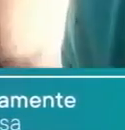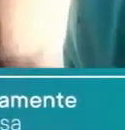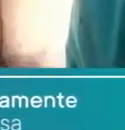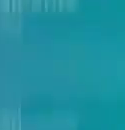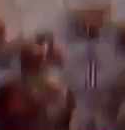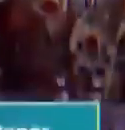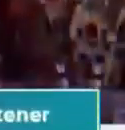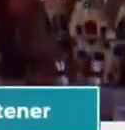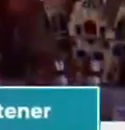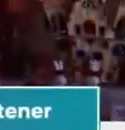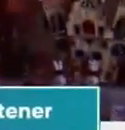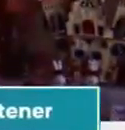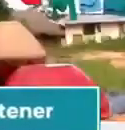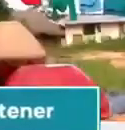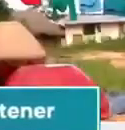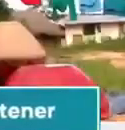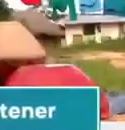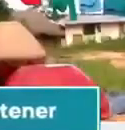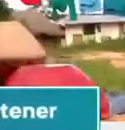-19.